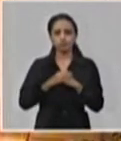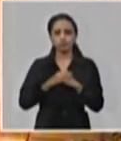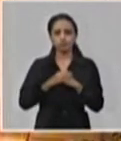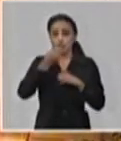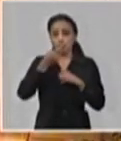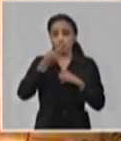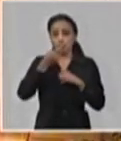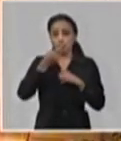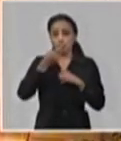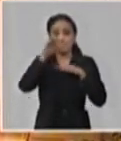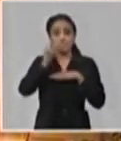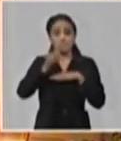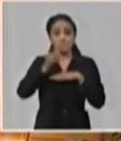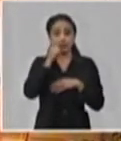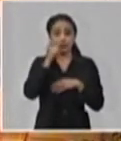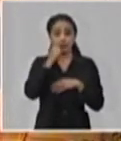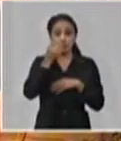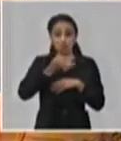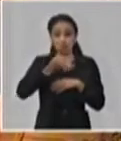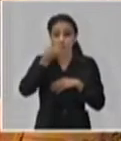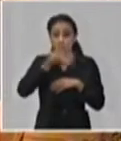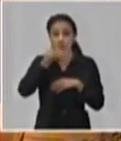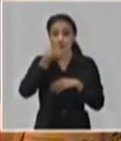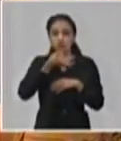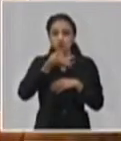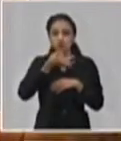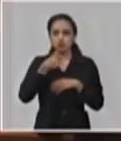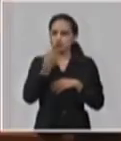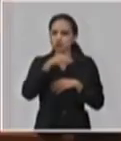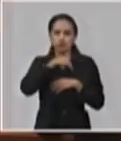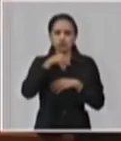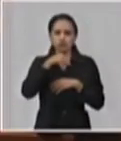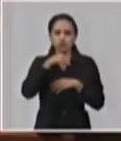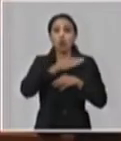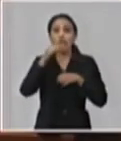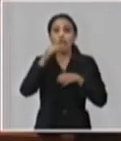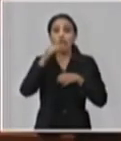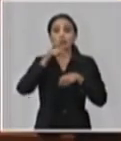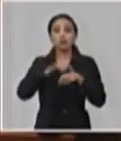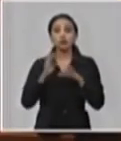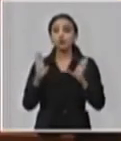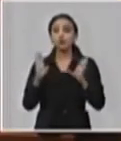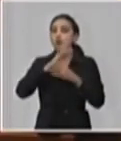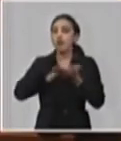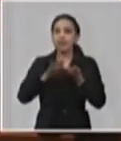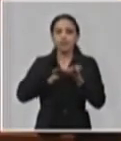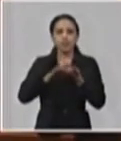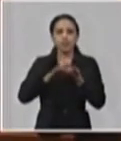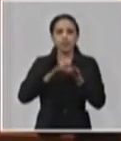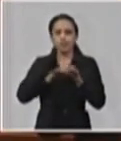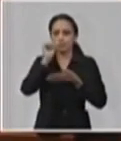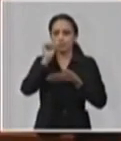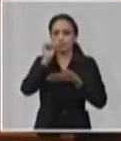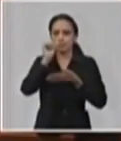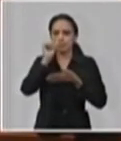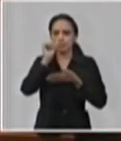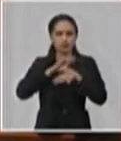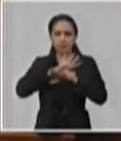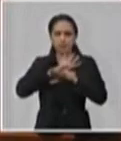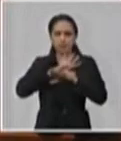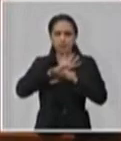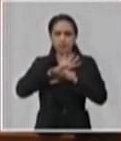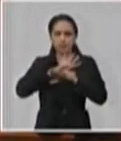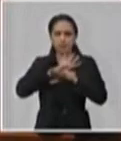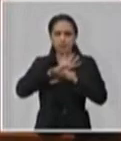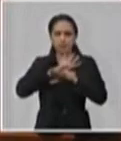ministro, nos da la seguridad de que hasta el momento no tenemos ningún caso diagnosticado. Es decir, que la vigilancia que